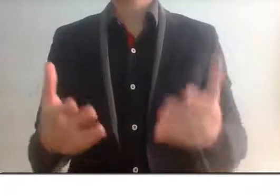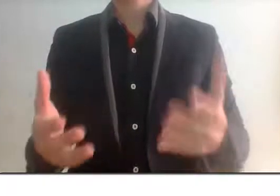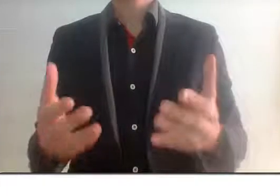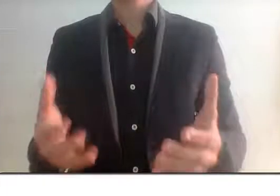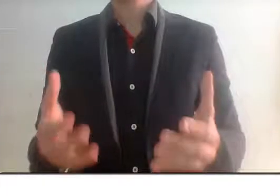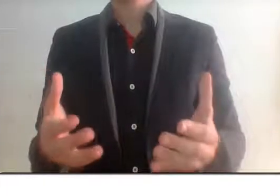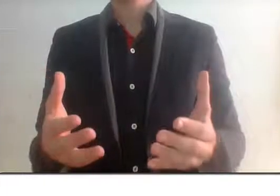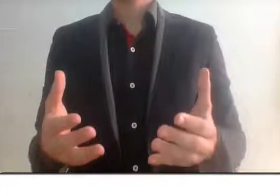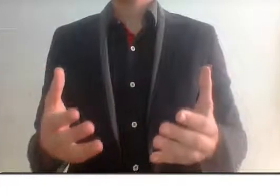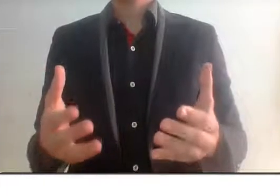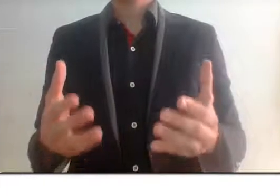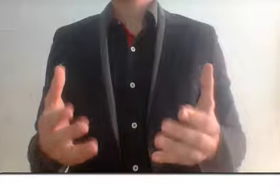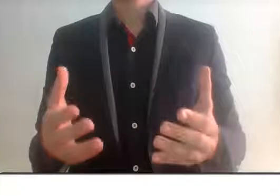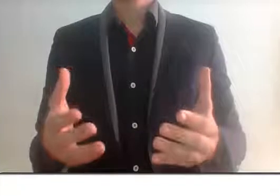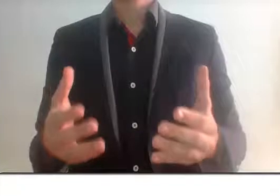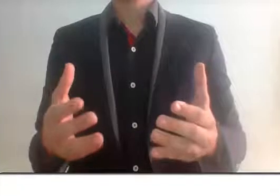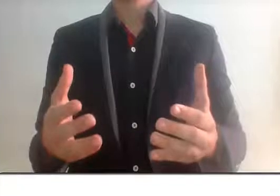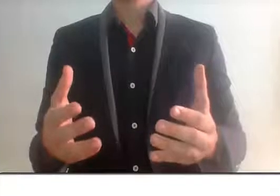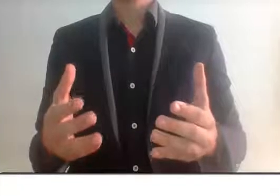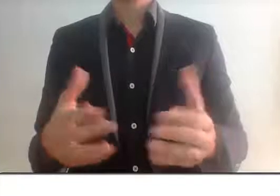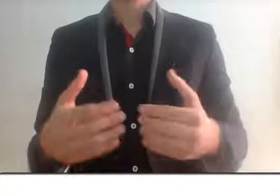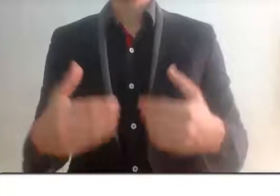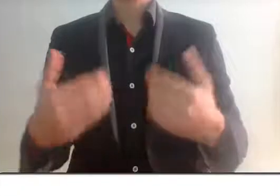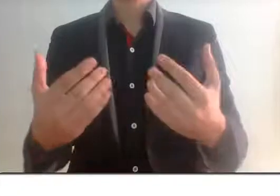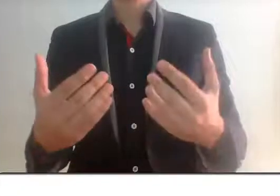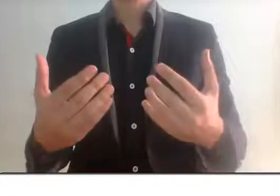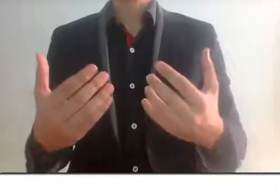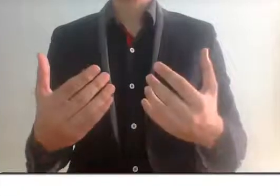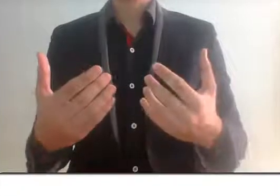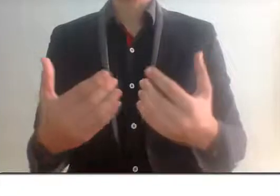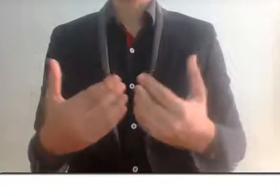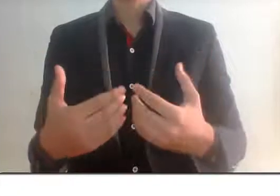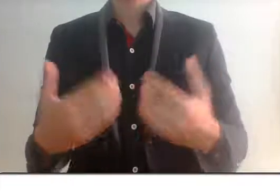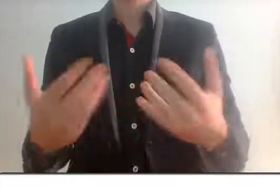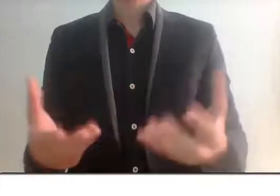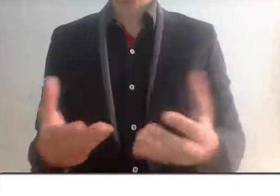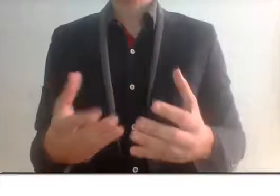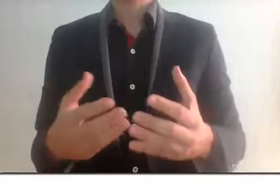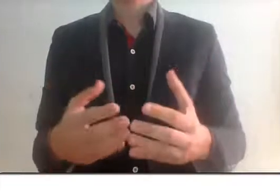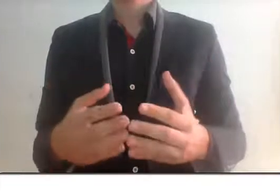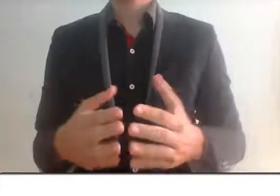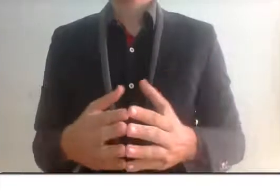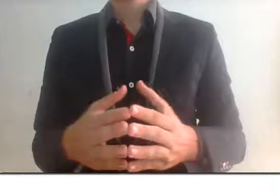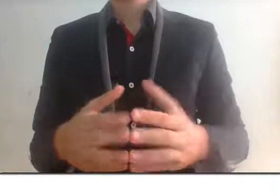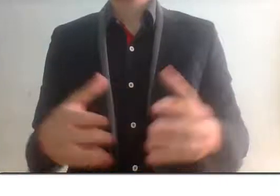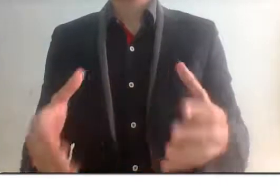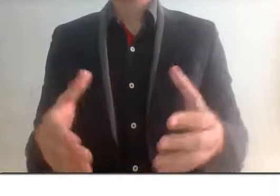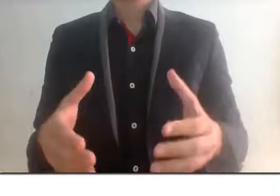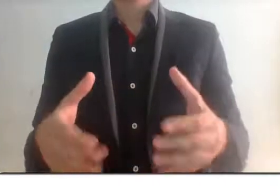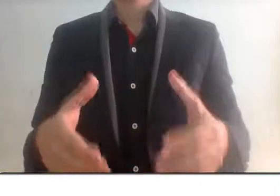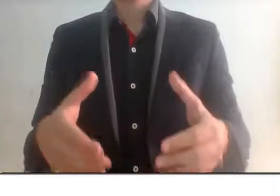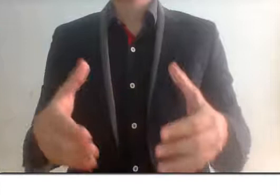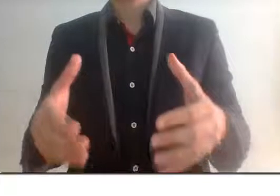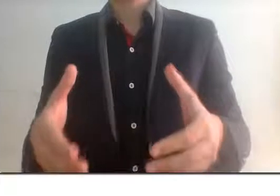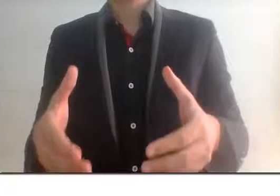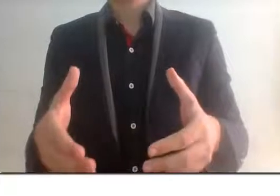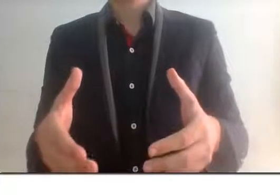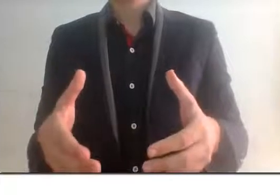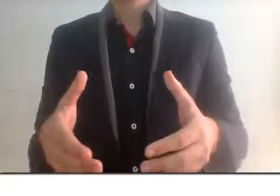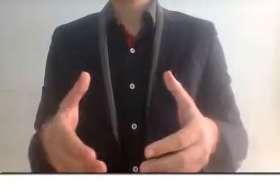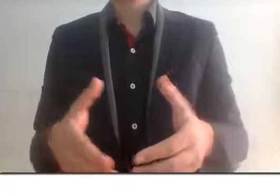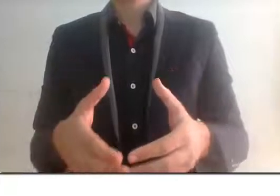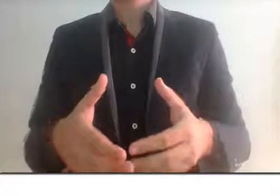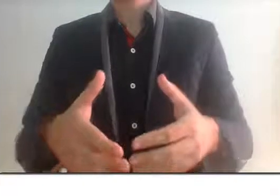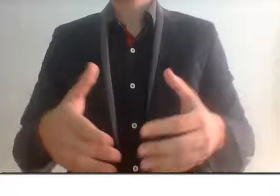que quieran estas personas, el hecho de que los quieran seguir pues digamos explotando, que quieran estas personas que sigan trabajando,